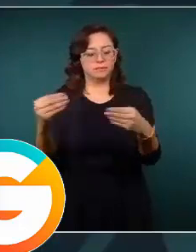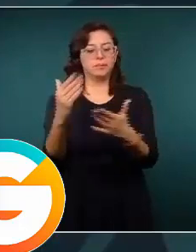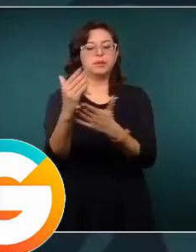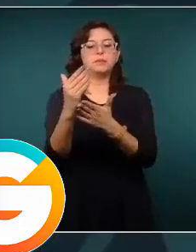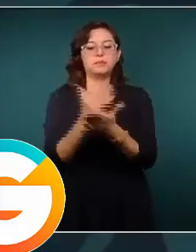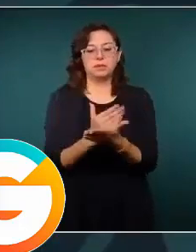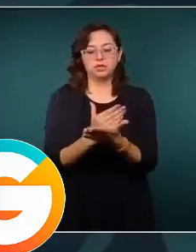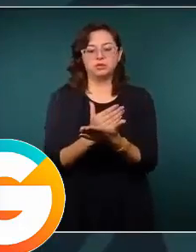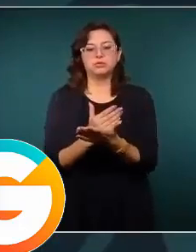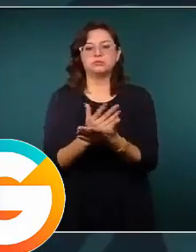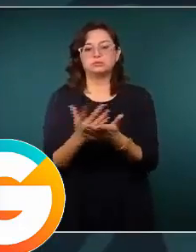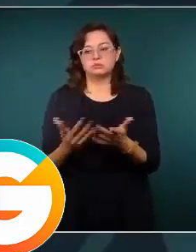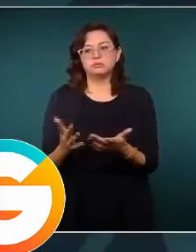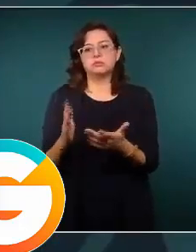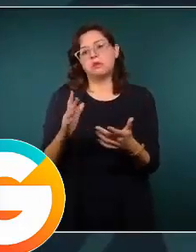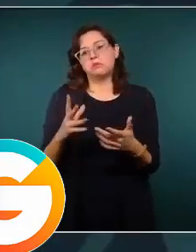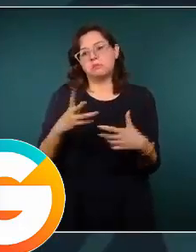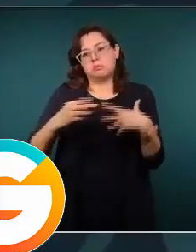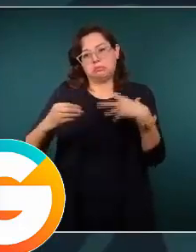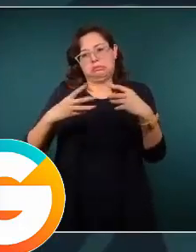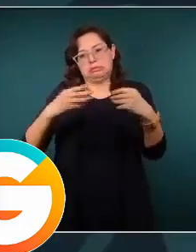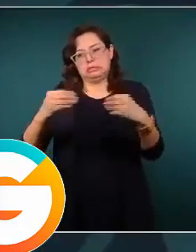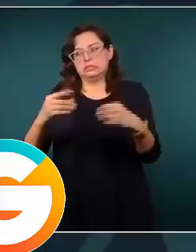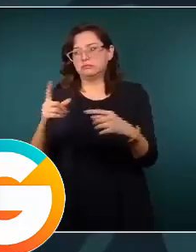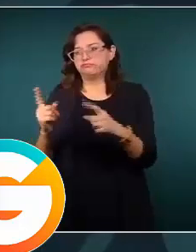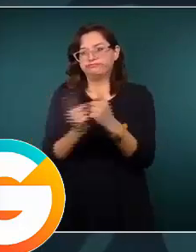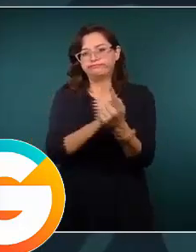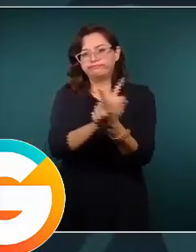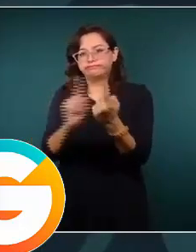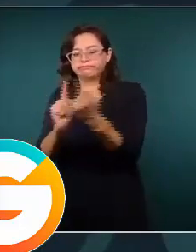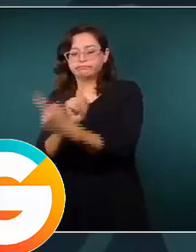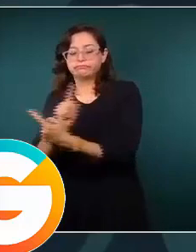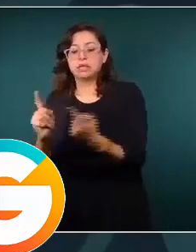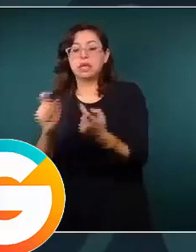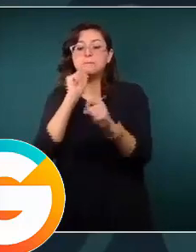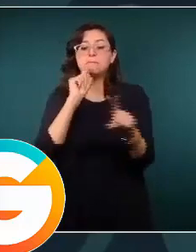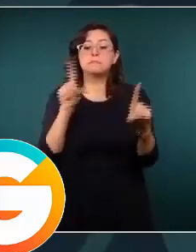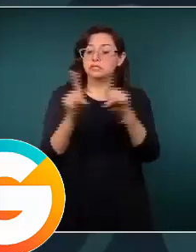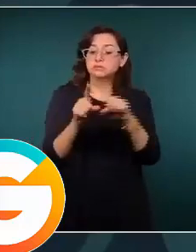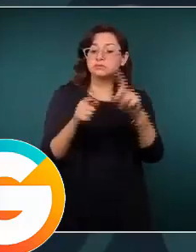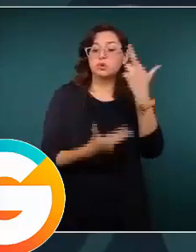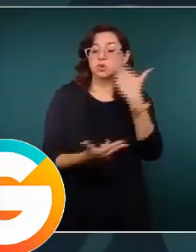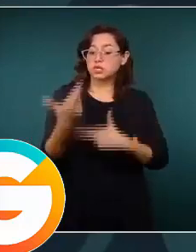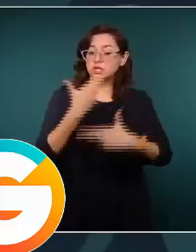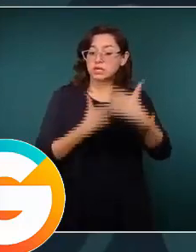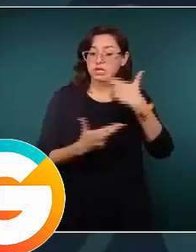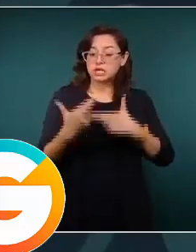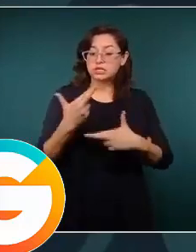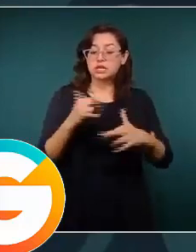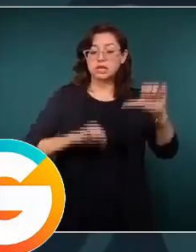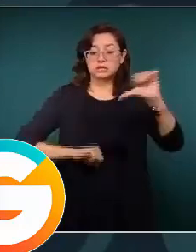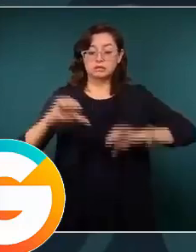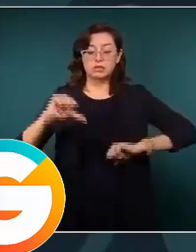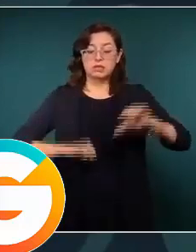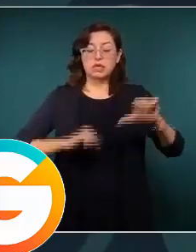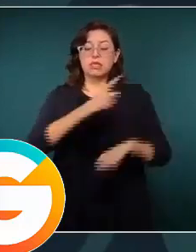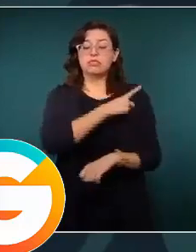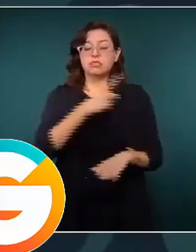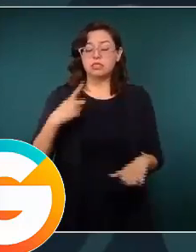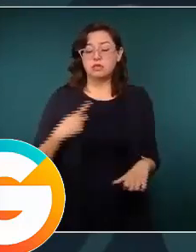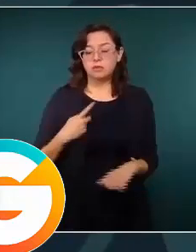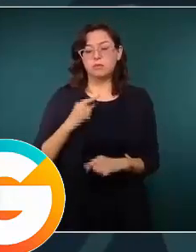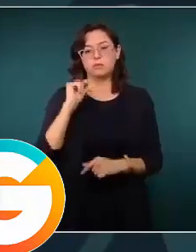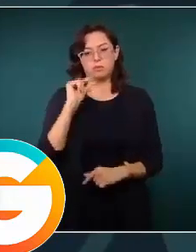o disminuir la exposición al contagio. Y que este regreso seguro sea ordenado, sea por